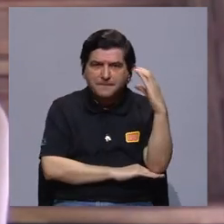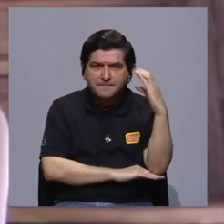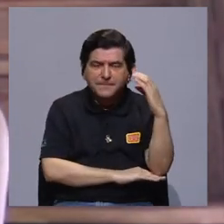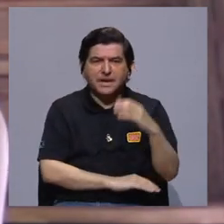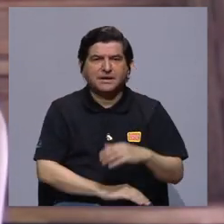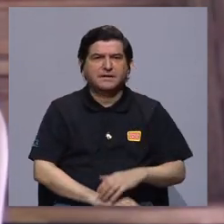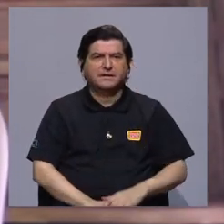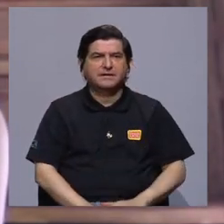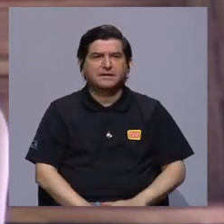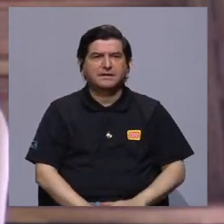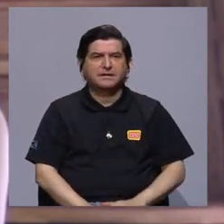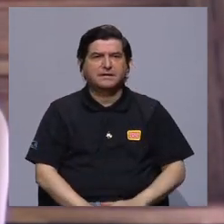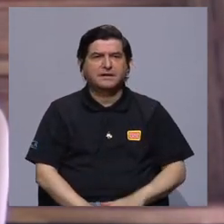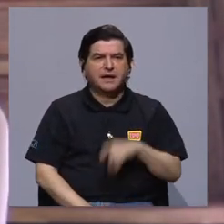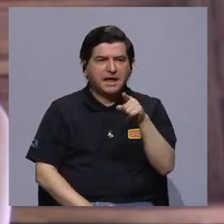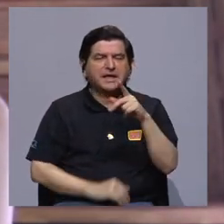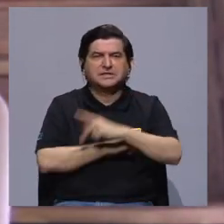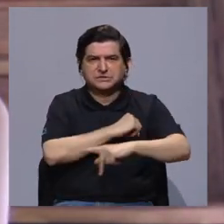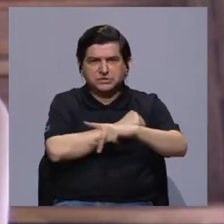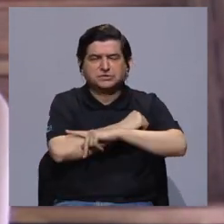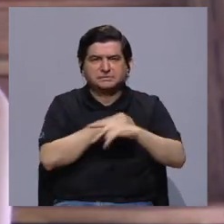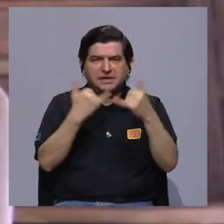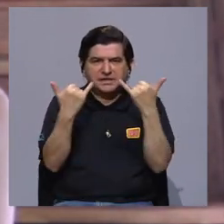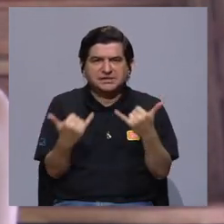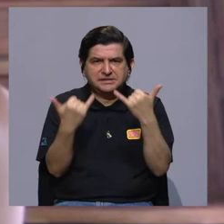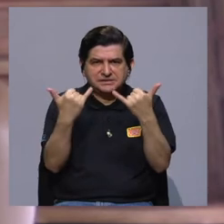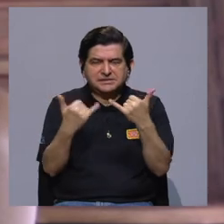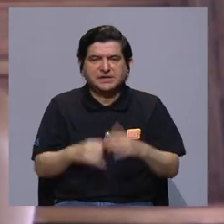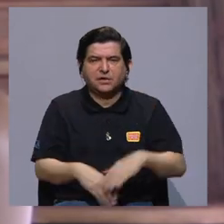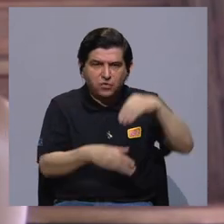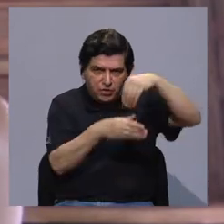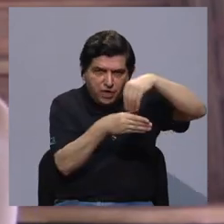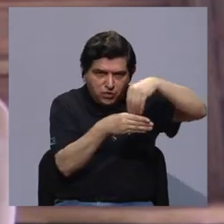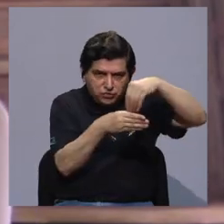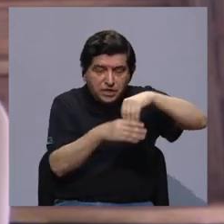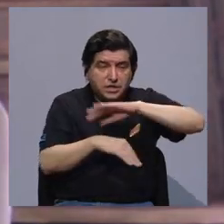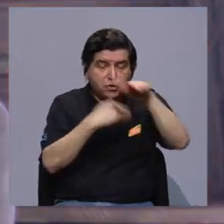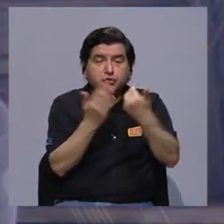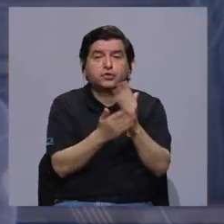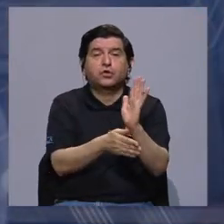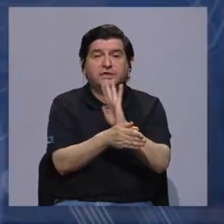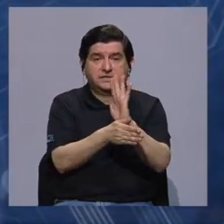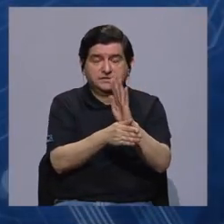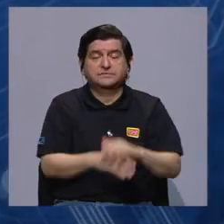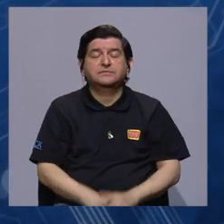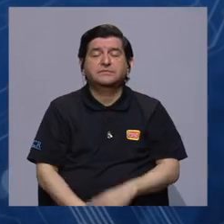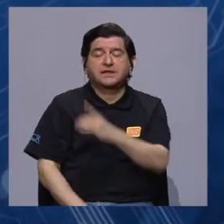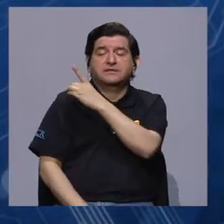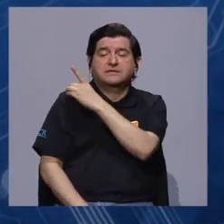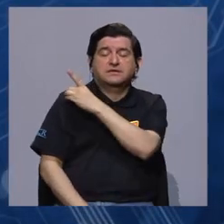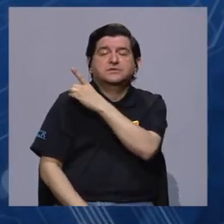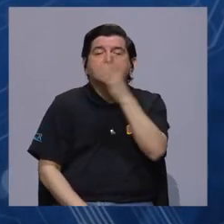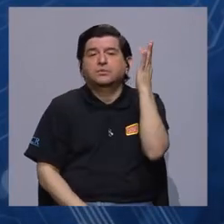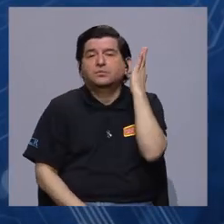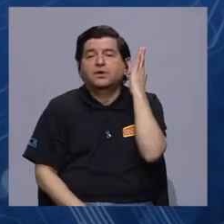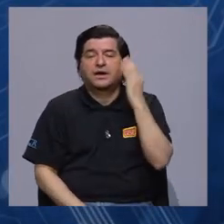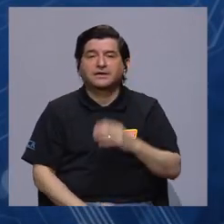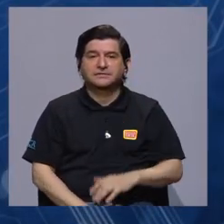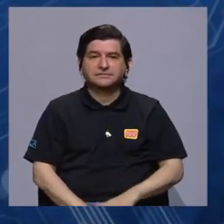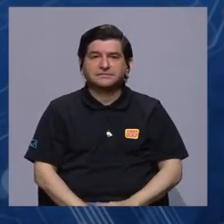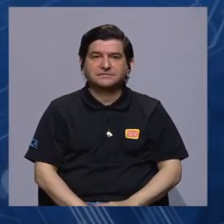Colombia. Esos son como los países que están por ahora en el corpus. Todas películas dirigidas por